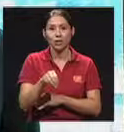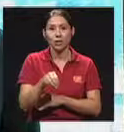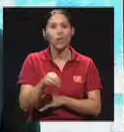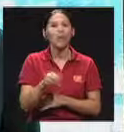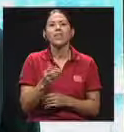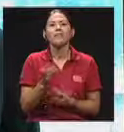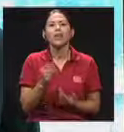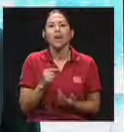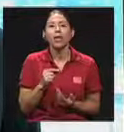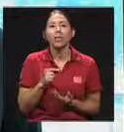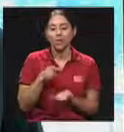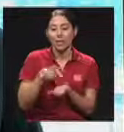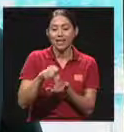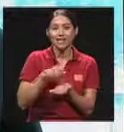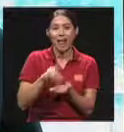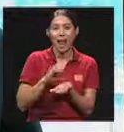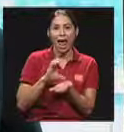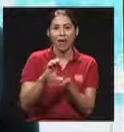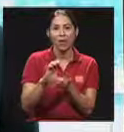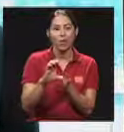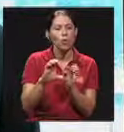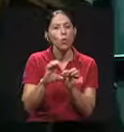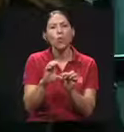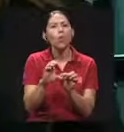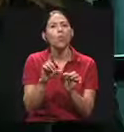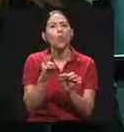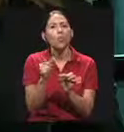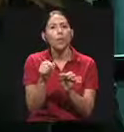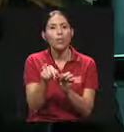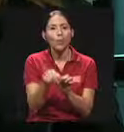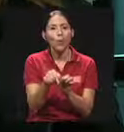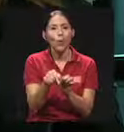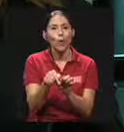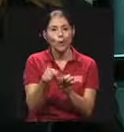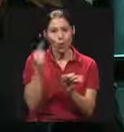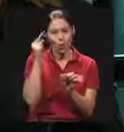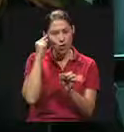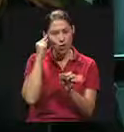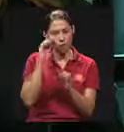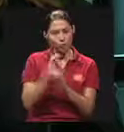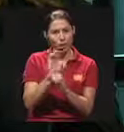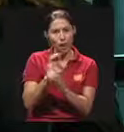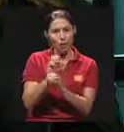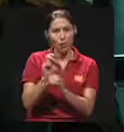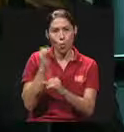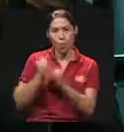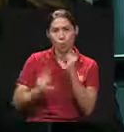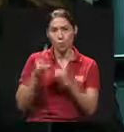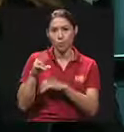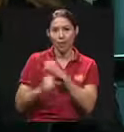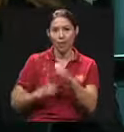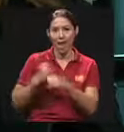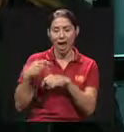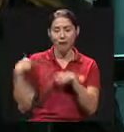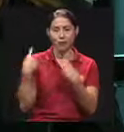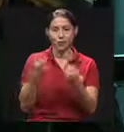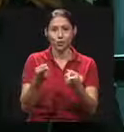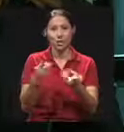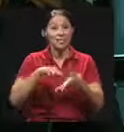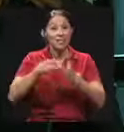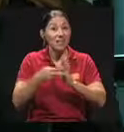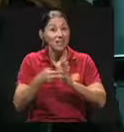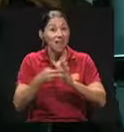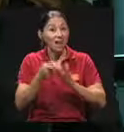referencia se construyó en los últimos 20 años de cotización. O sea, en resumidas cuentas vamos a recibir menos del 50% de nuestro salario